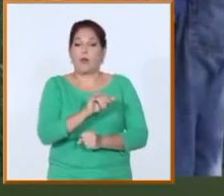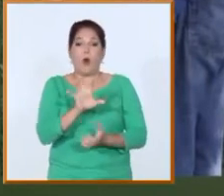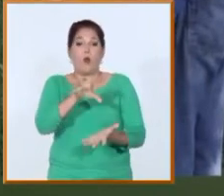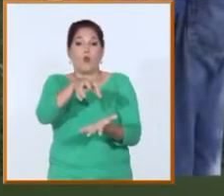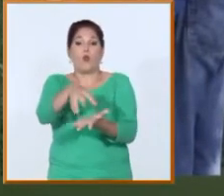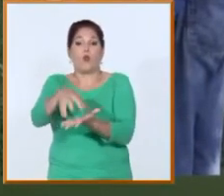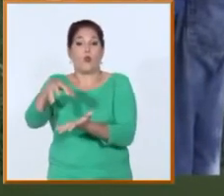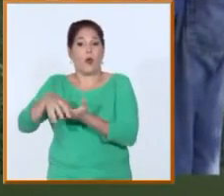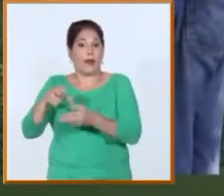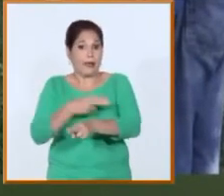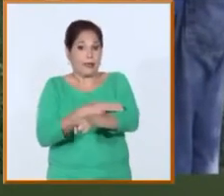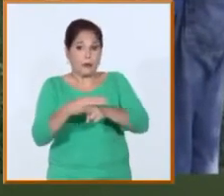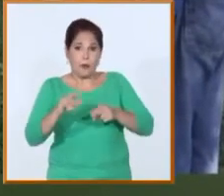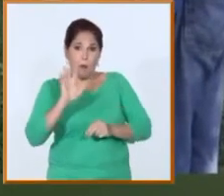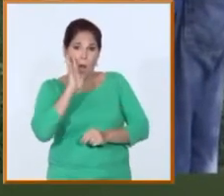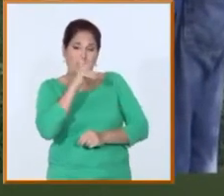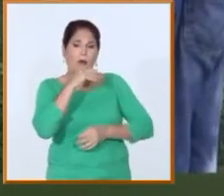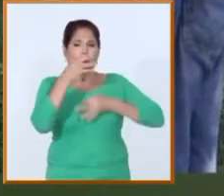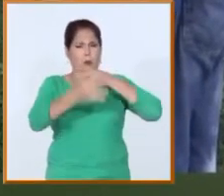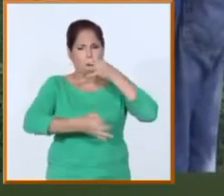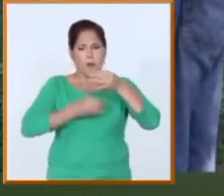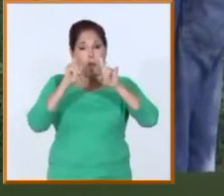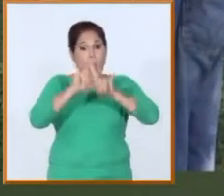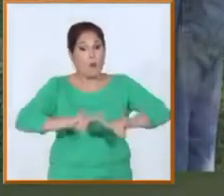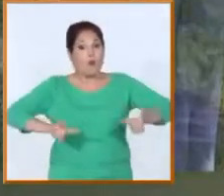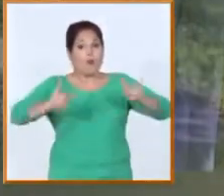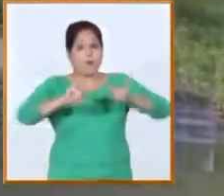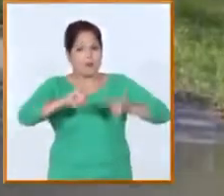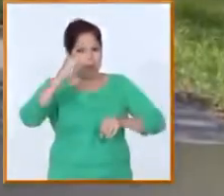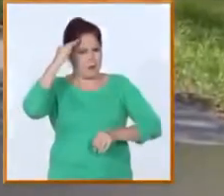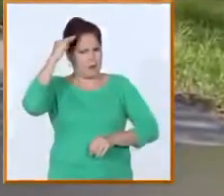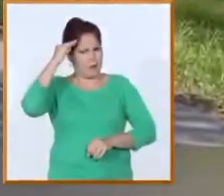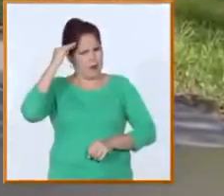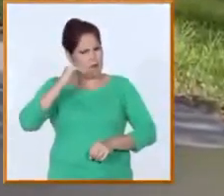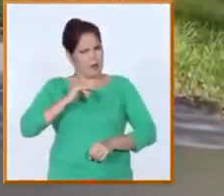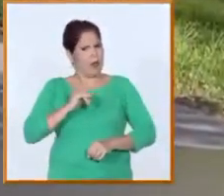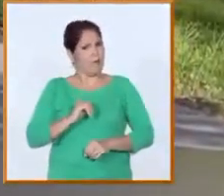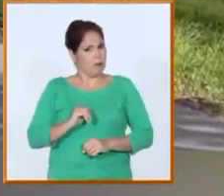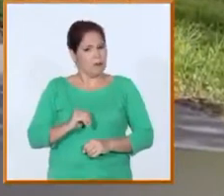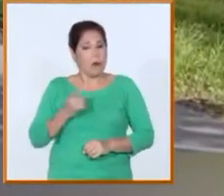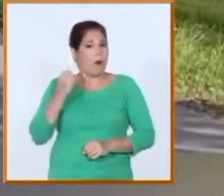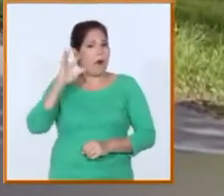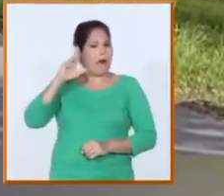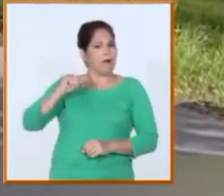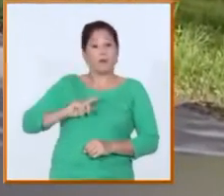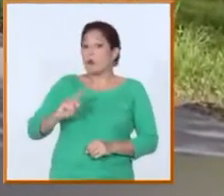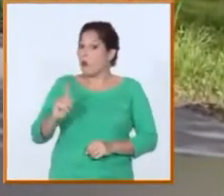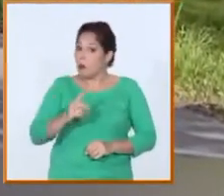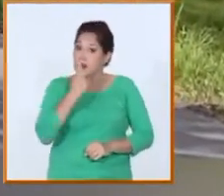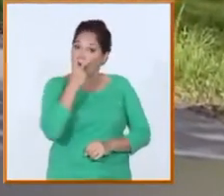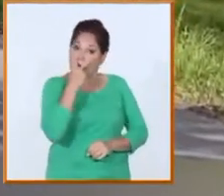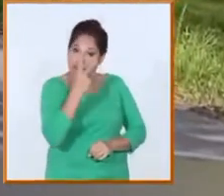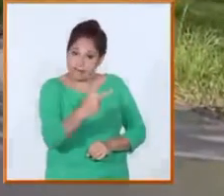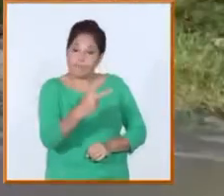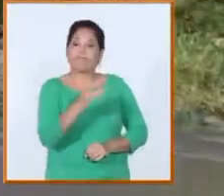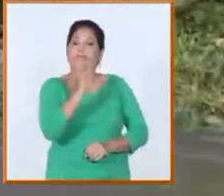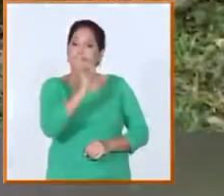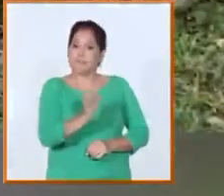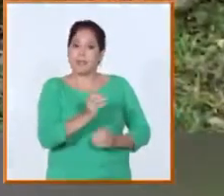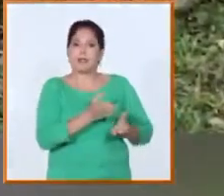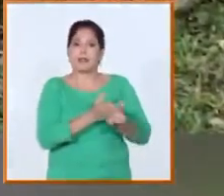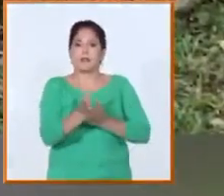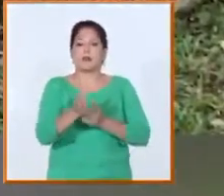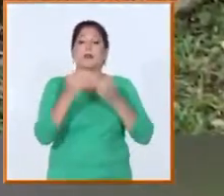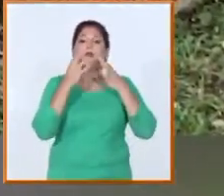la provincia pero también la Universidad estuvo al tanto de lo que estaba pasando no solamente al tanto sino acompañando o siguiendo que era lo